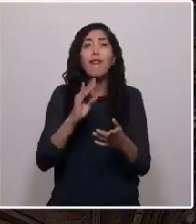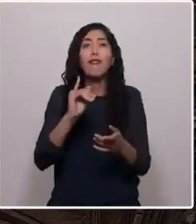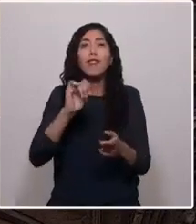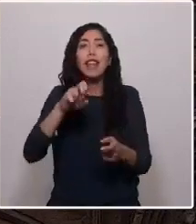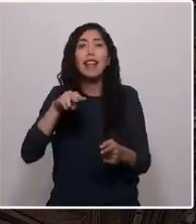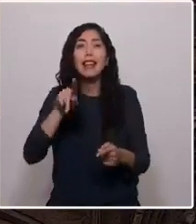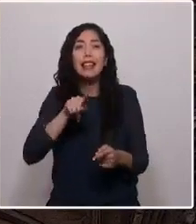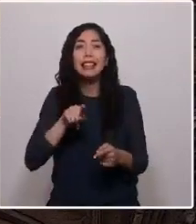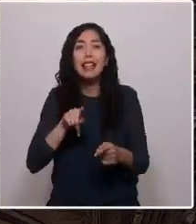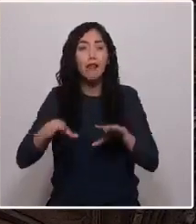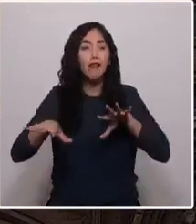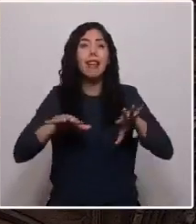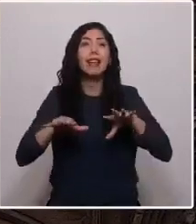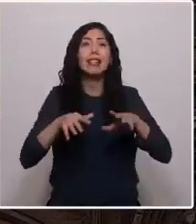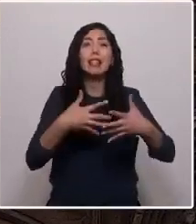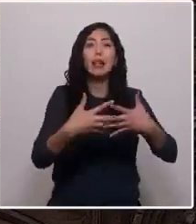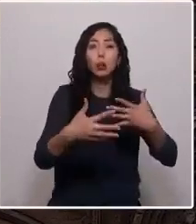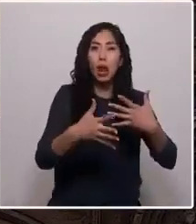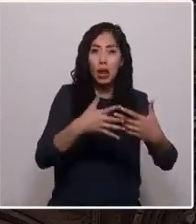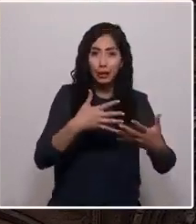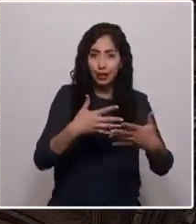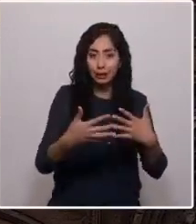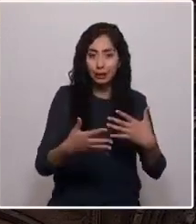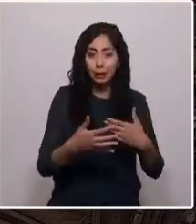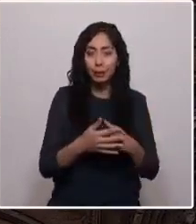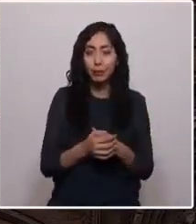Esta propuesta tuvo bastante buena acogida.